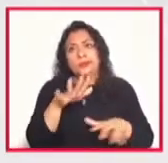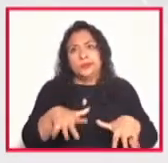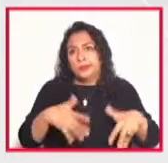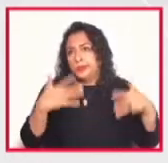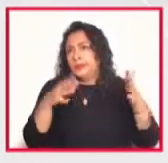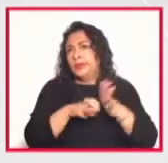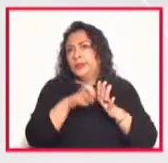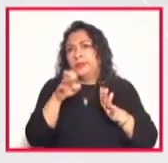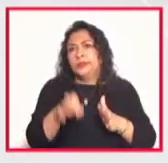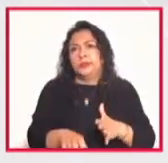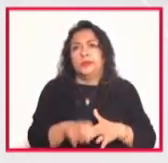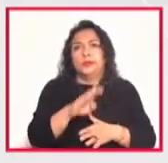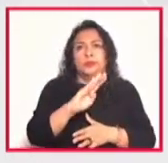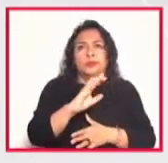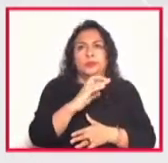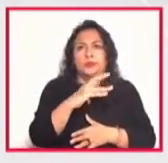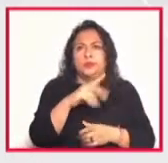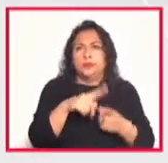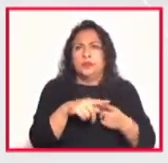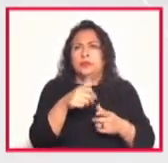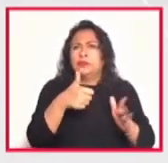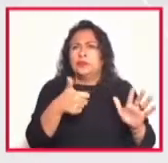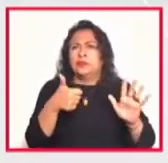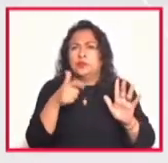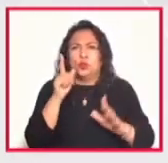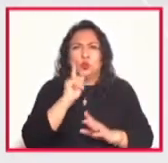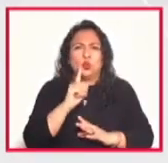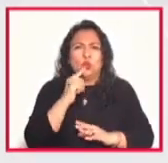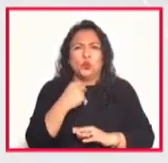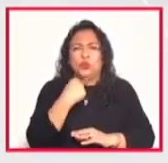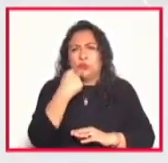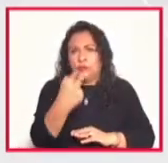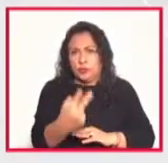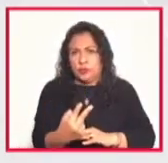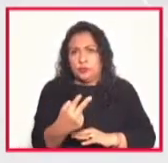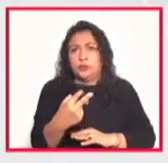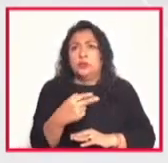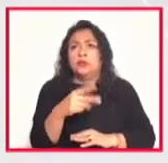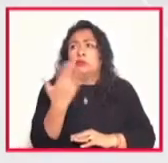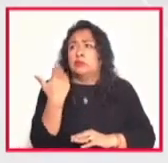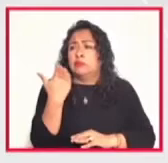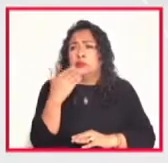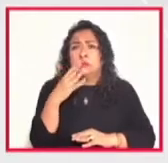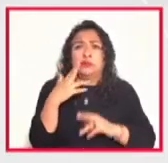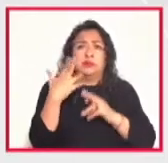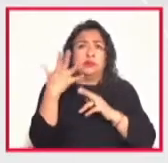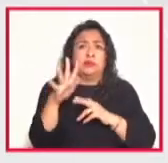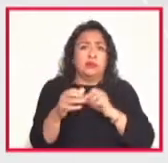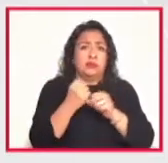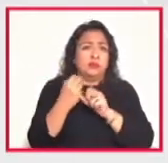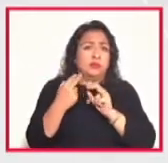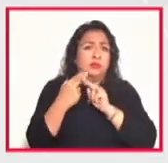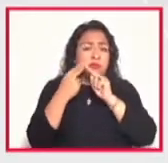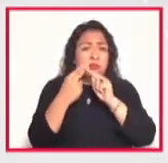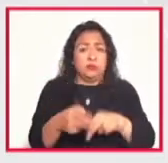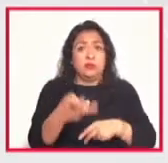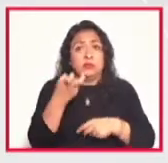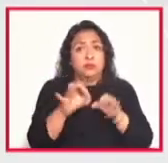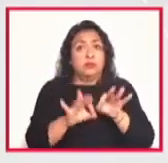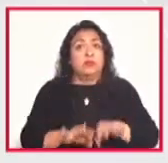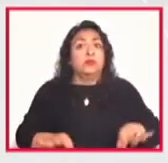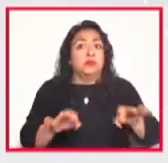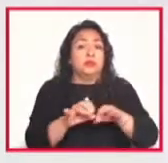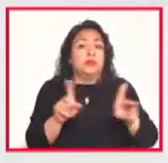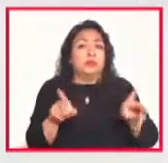de Tumbenpach este sexteto vocal femenino que recientemente cumplió 10 años que es un labor muy importante en música